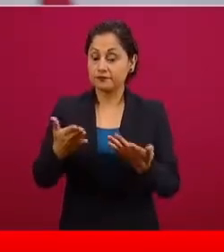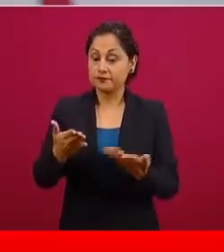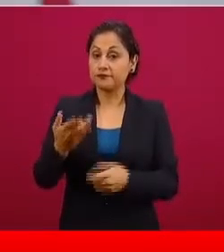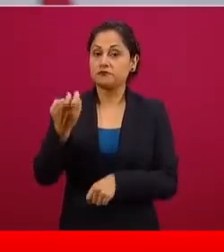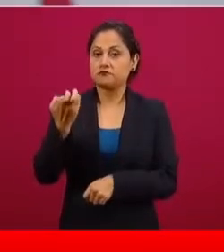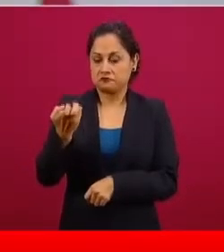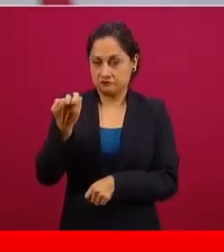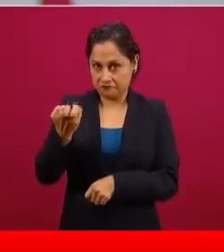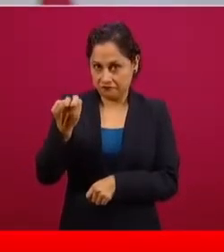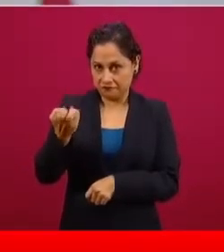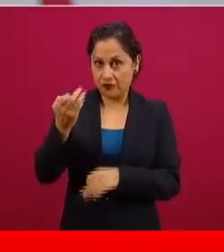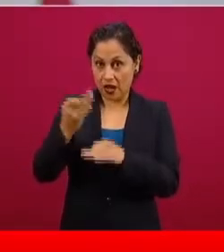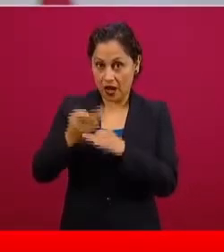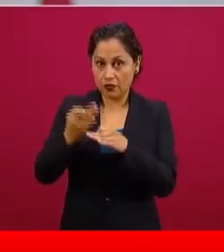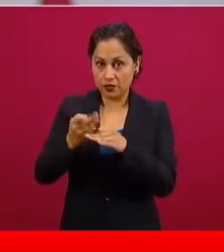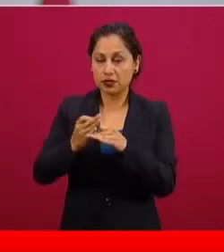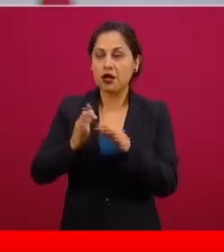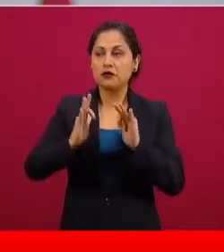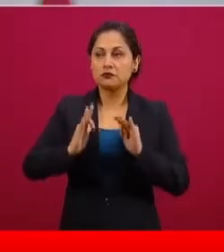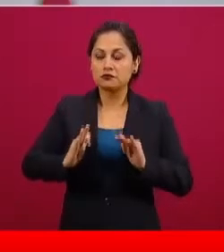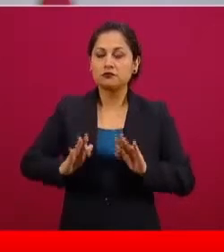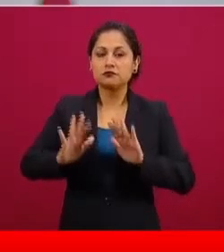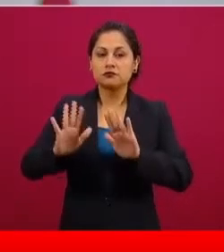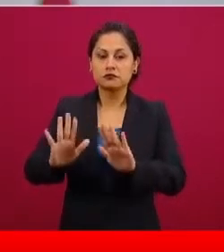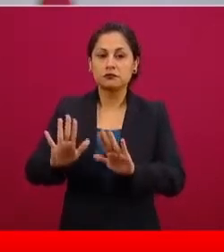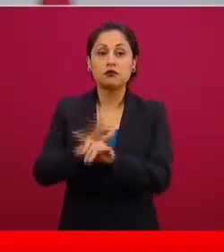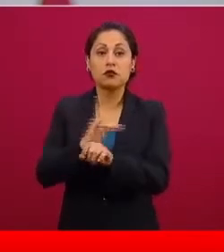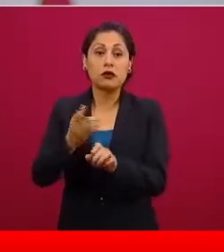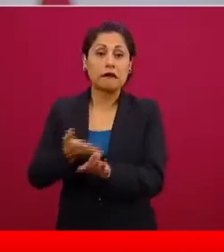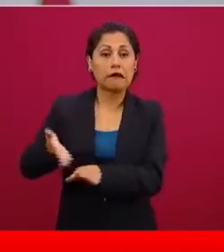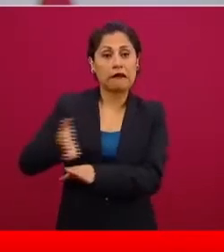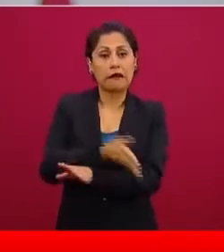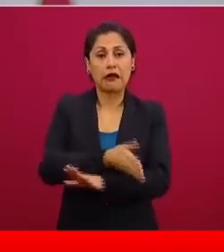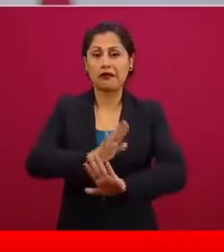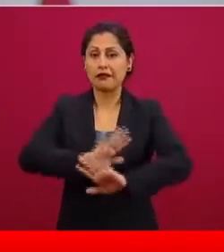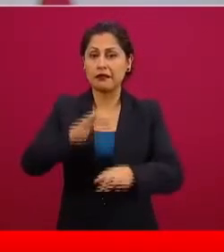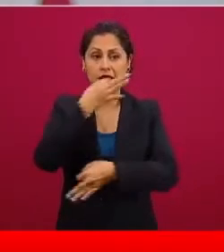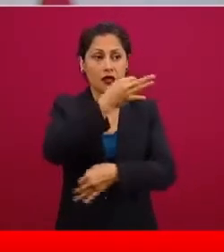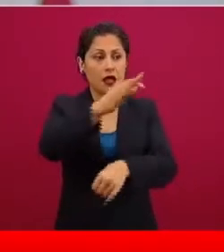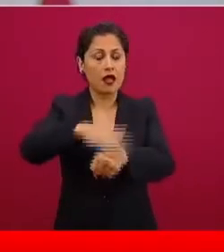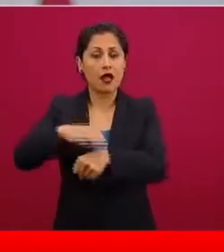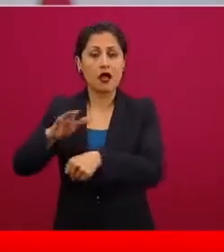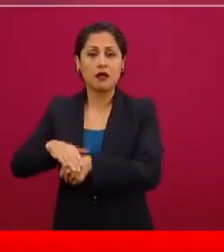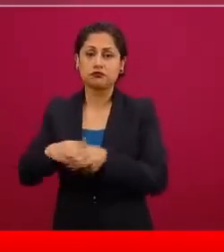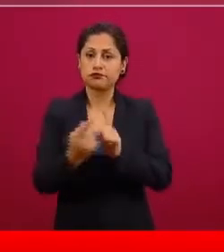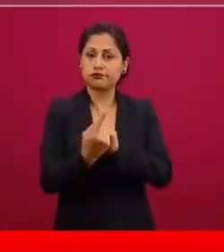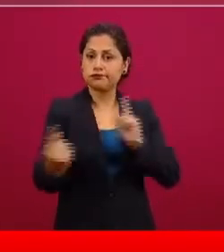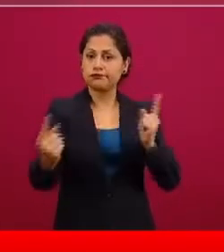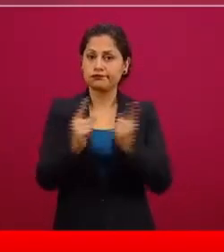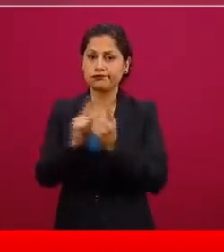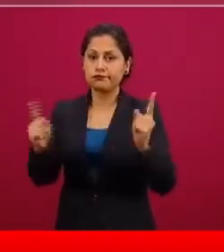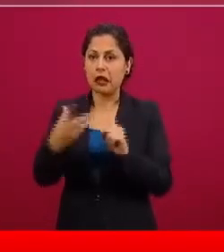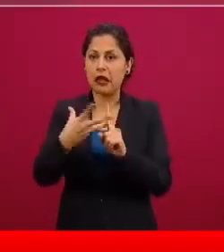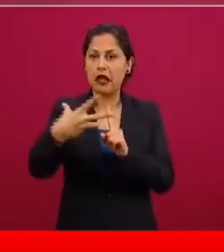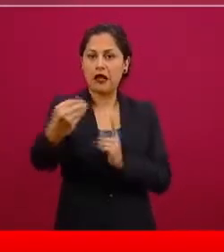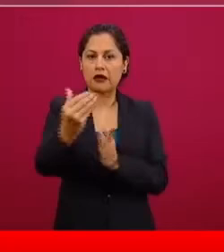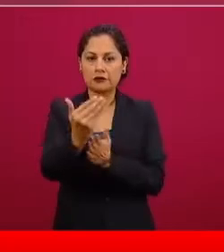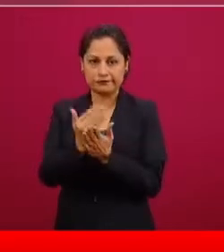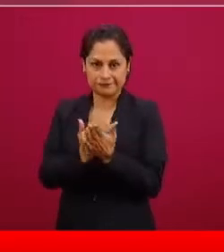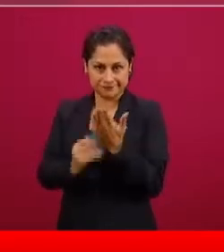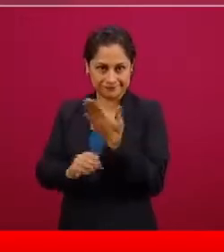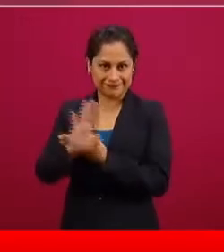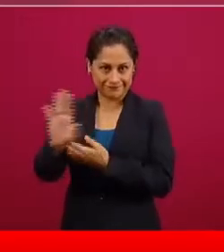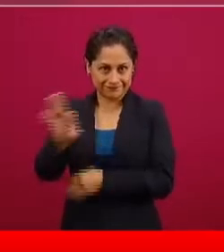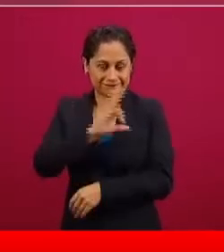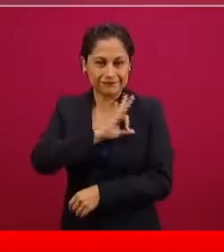hubiéramos tenido medidas de sana distancia que fueron aplicadas oportunamente antes del inicio de la fase